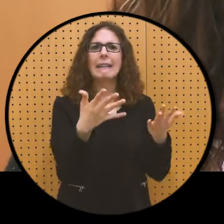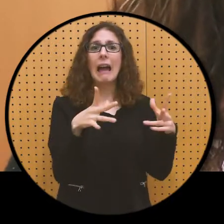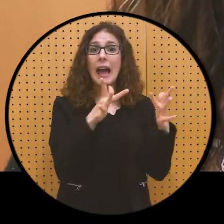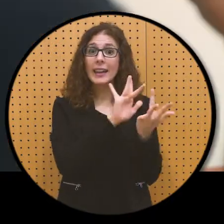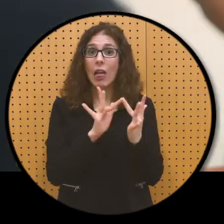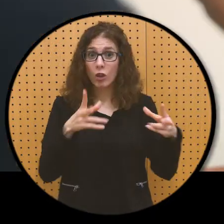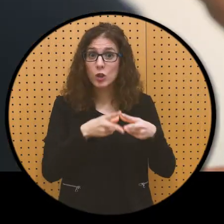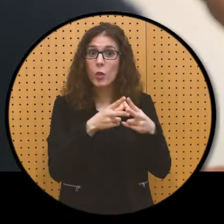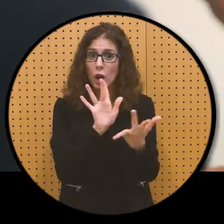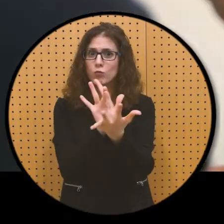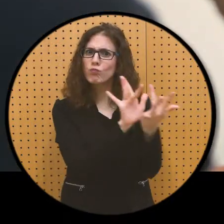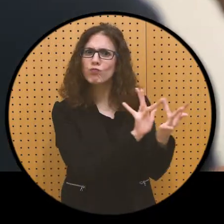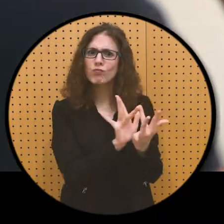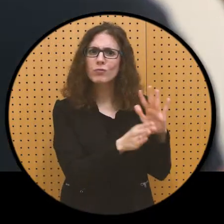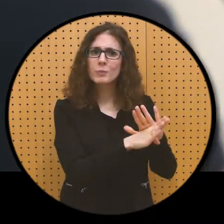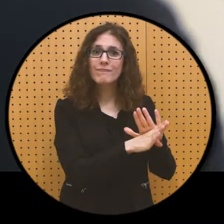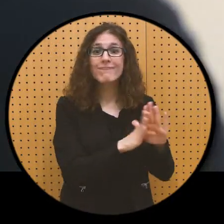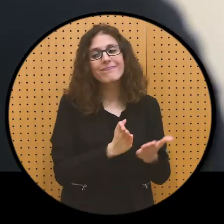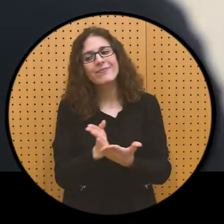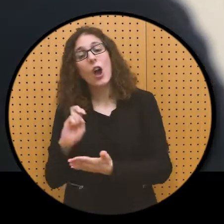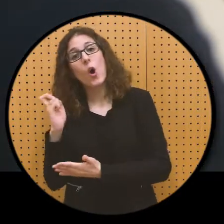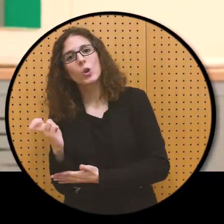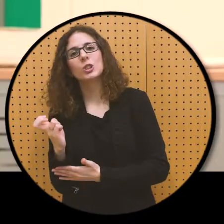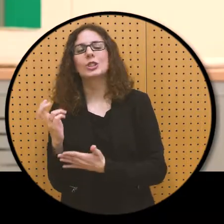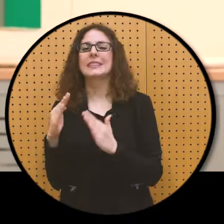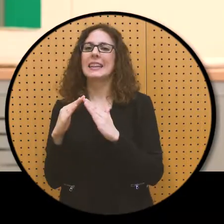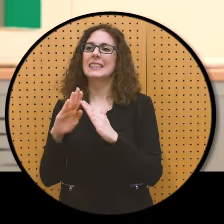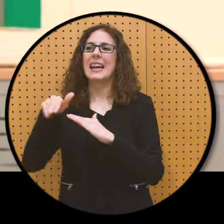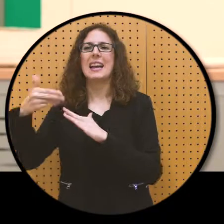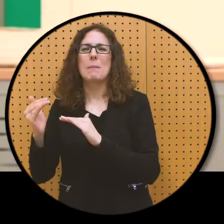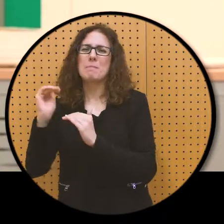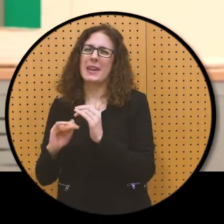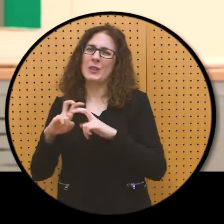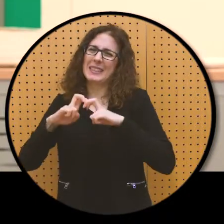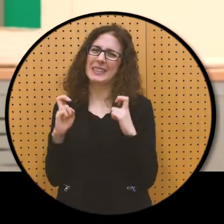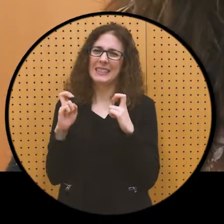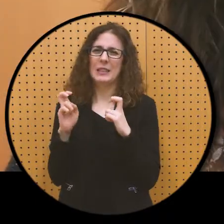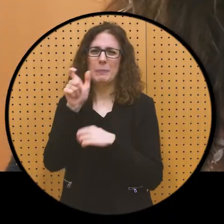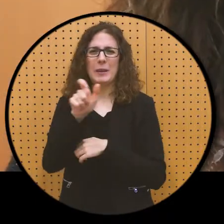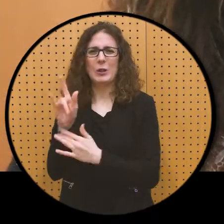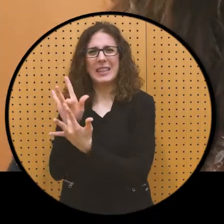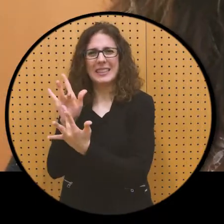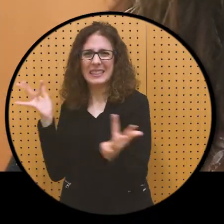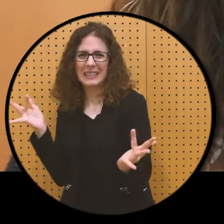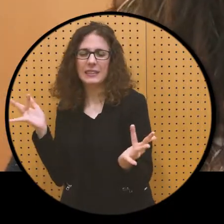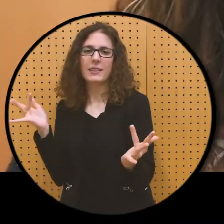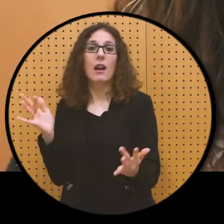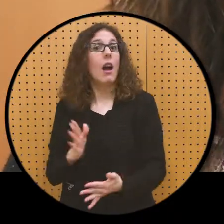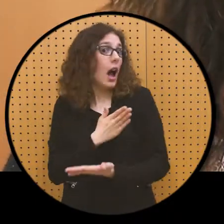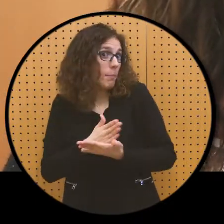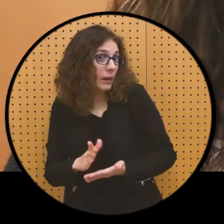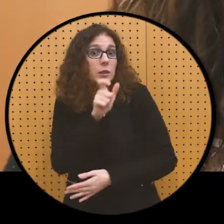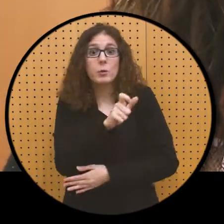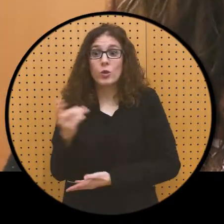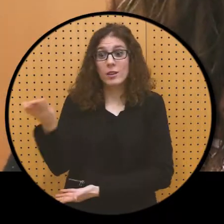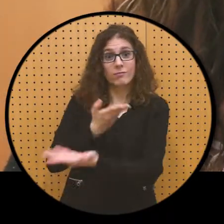con sus relaciones sociales. Otros, en cambio, salen menos de casa y pierden ese contacto con la gente. Y luego también están los que combinan